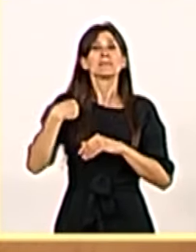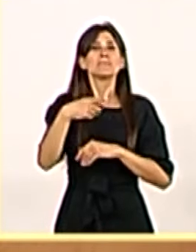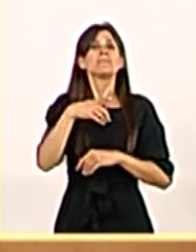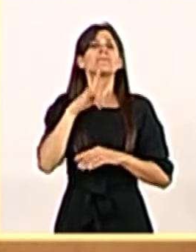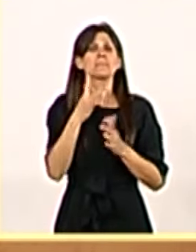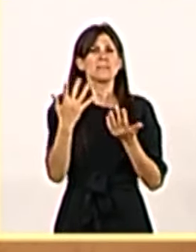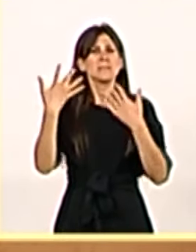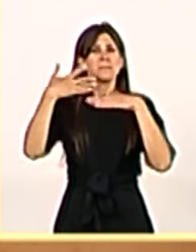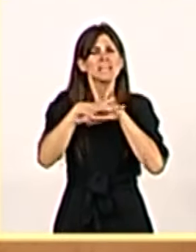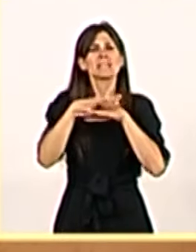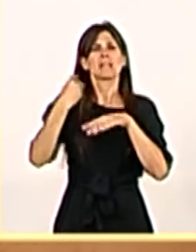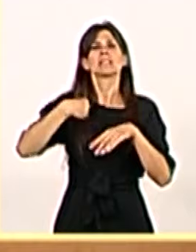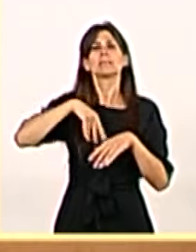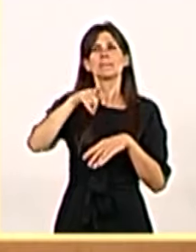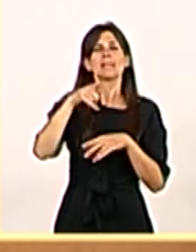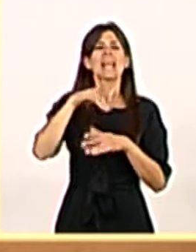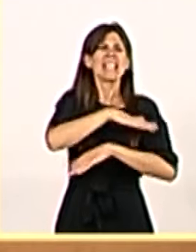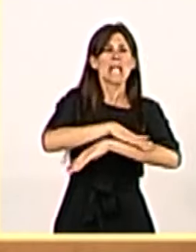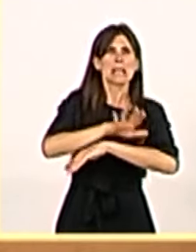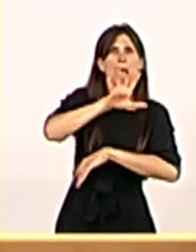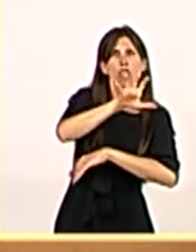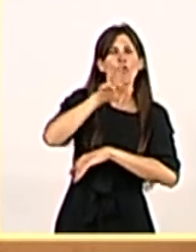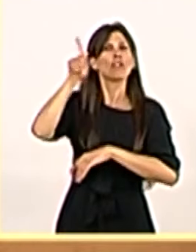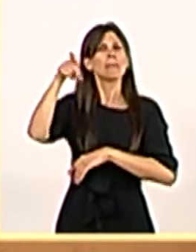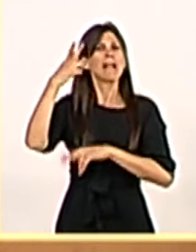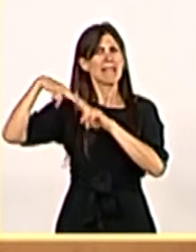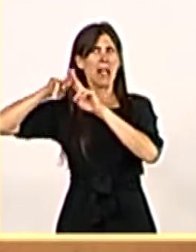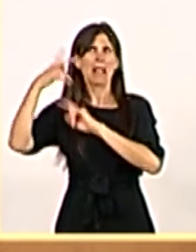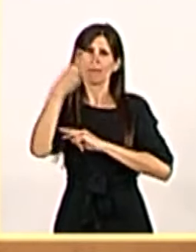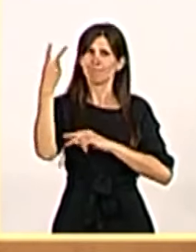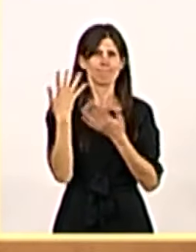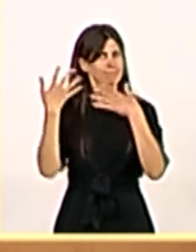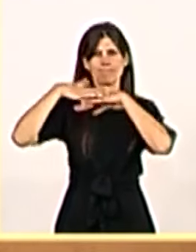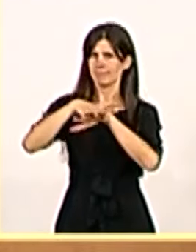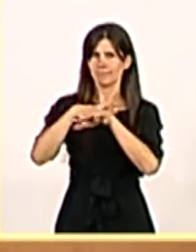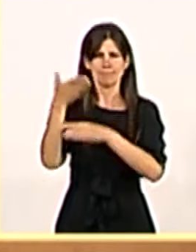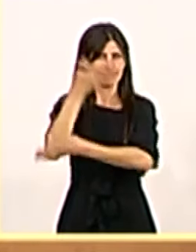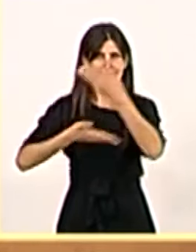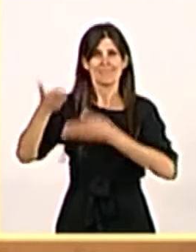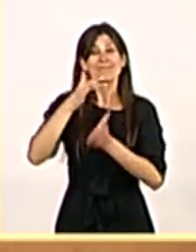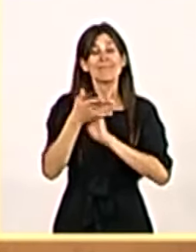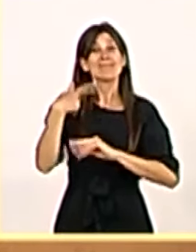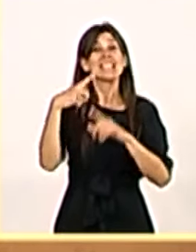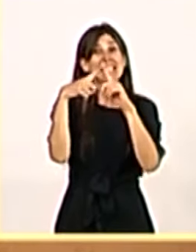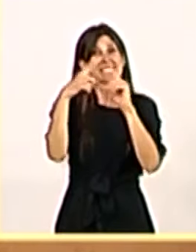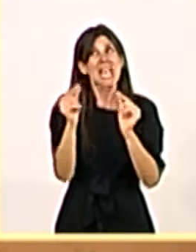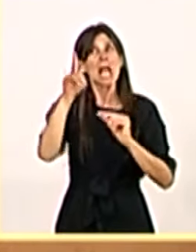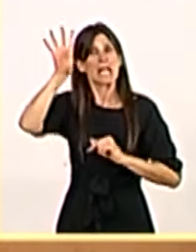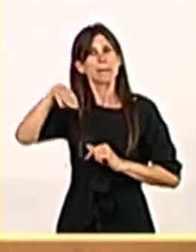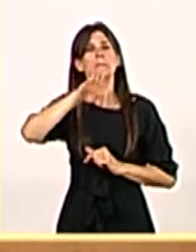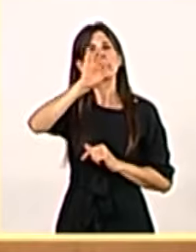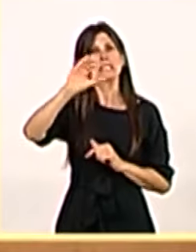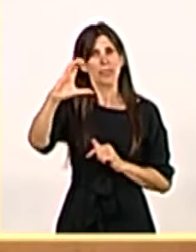Por tanto, señorías, el acuerdo Esquerra Republicana de Cataluña-PSC despliega ni más ni menos que lo